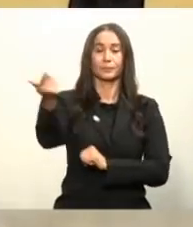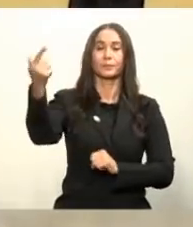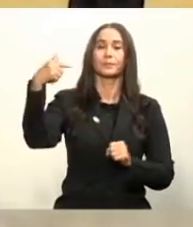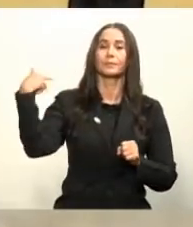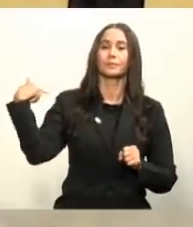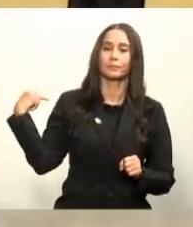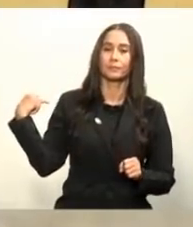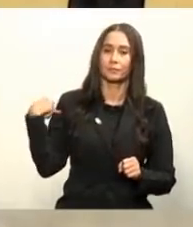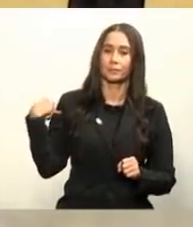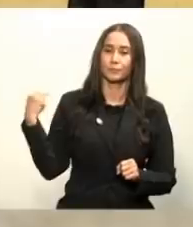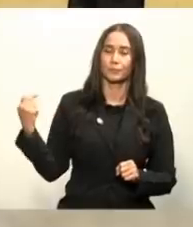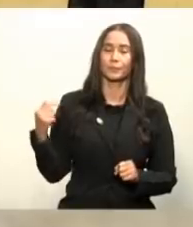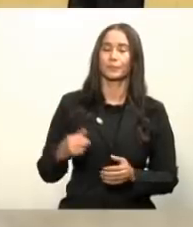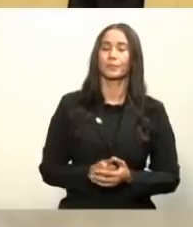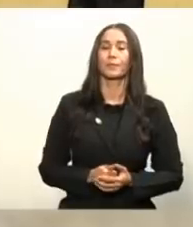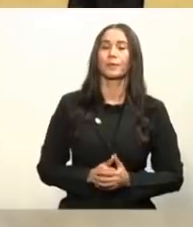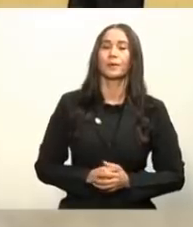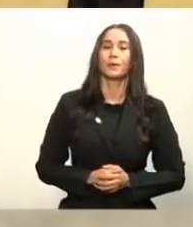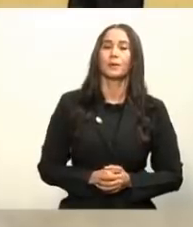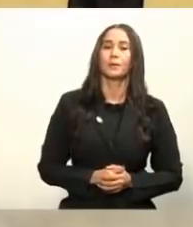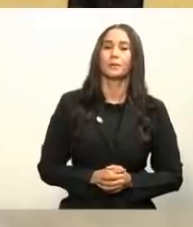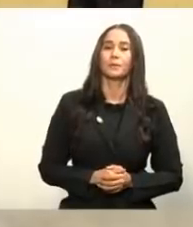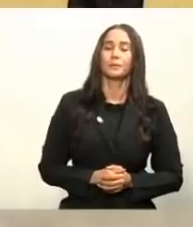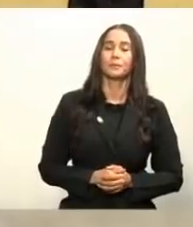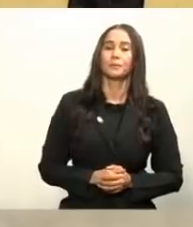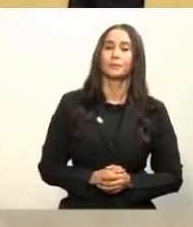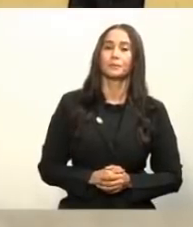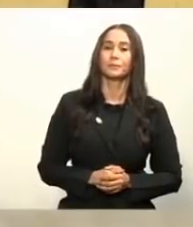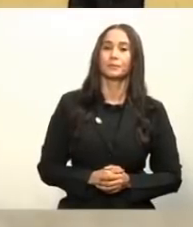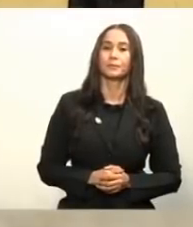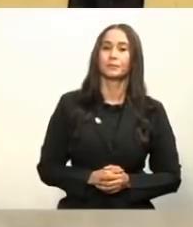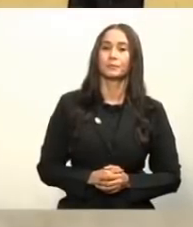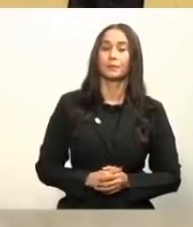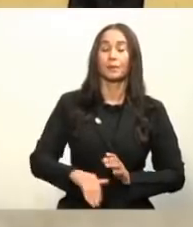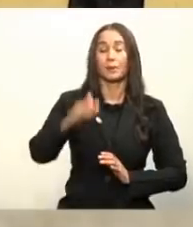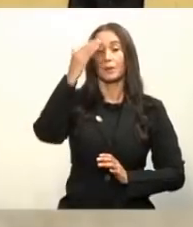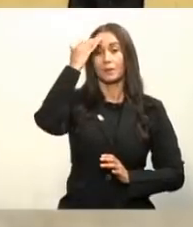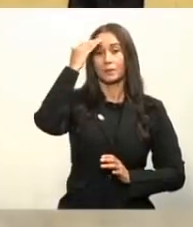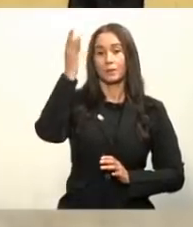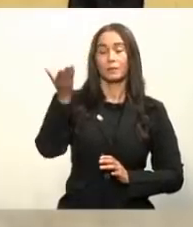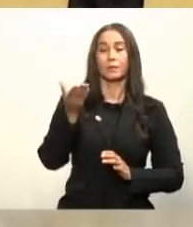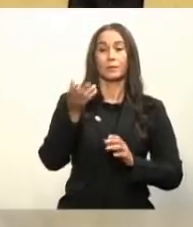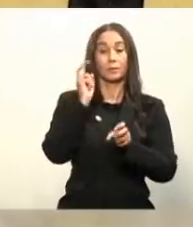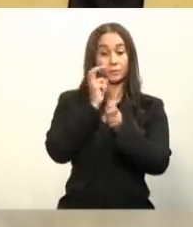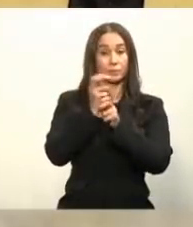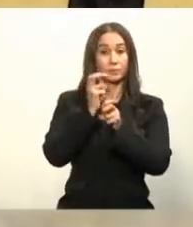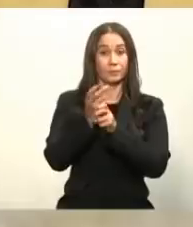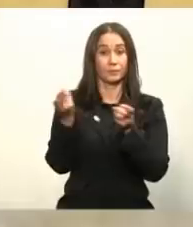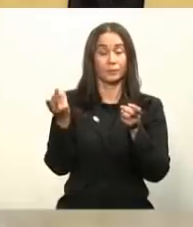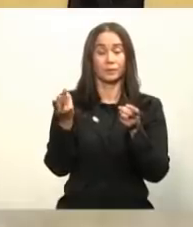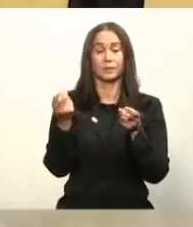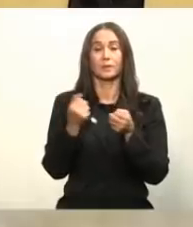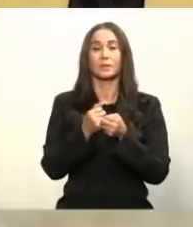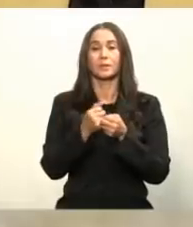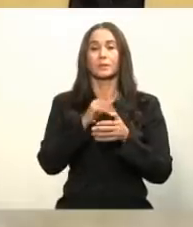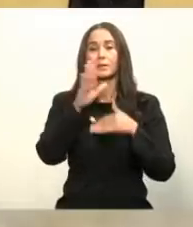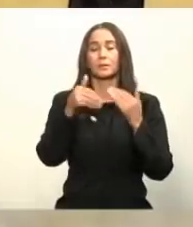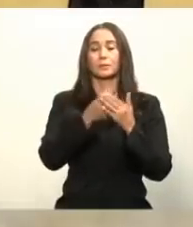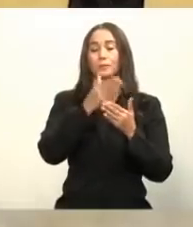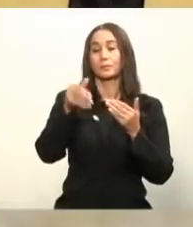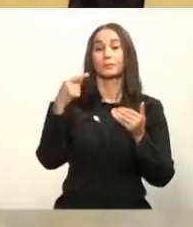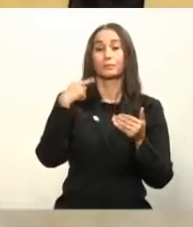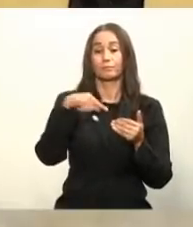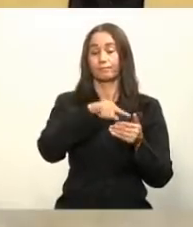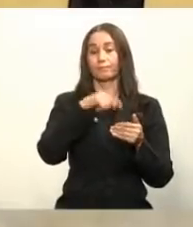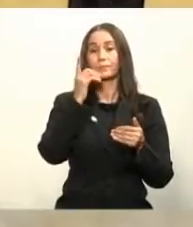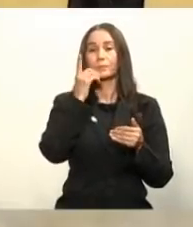vacuna. Nada será lo suficientemente grande para acabar con esa convicción que tenemos cada uno